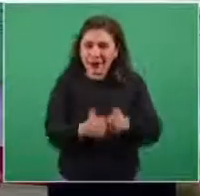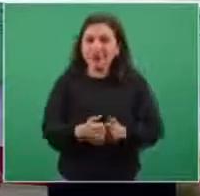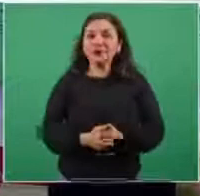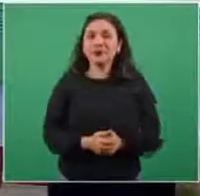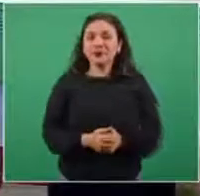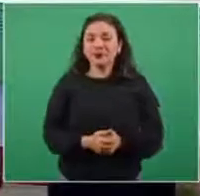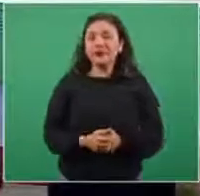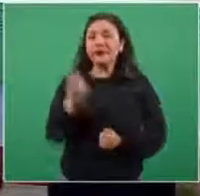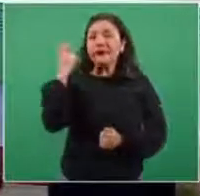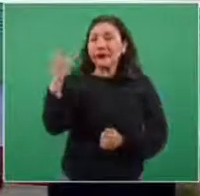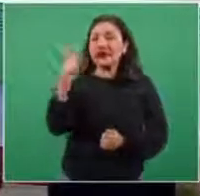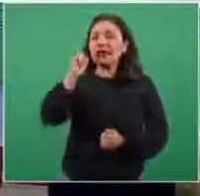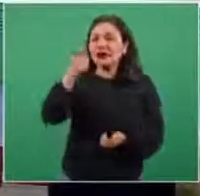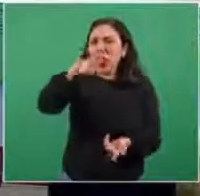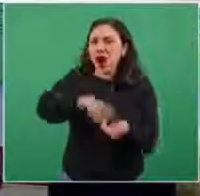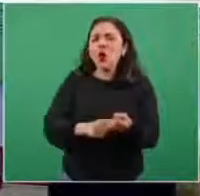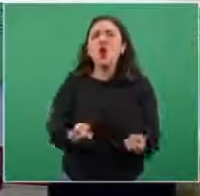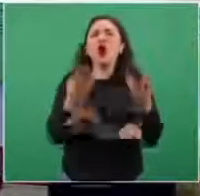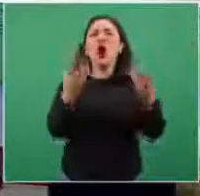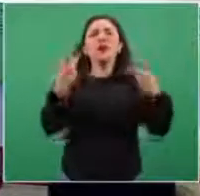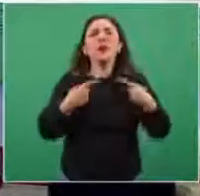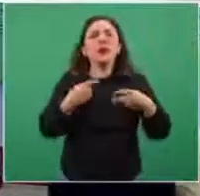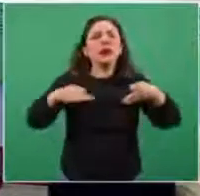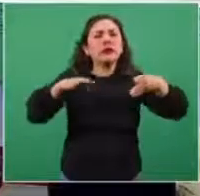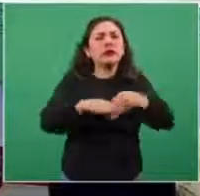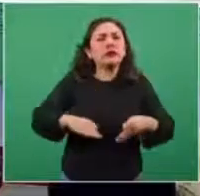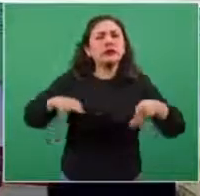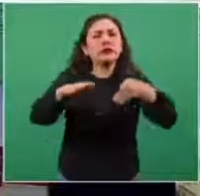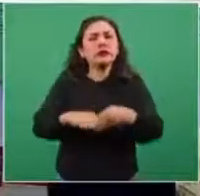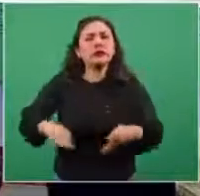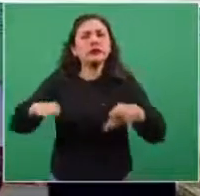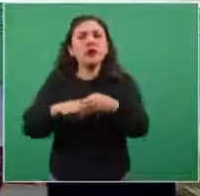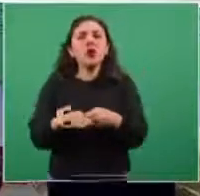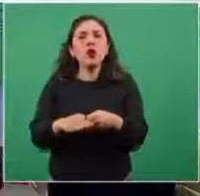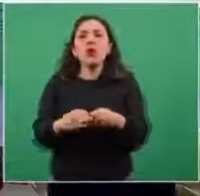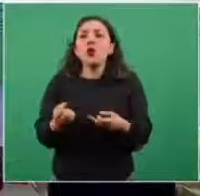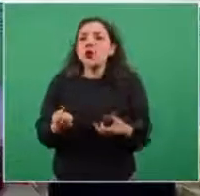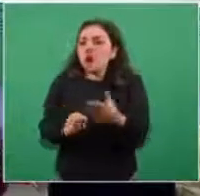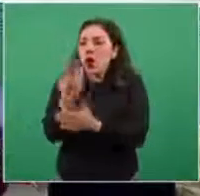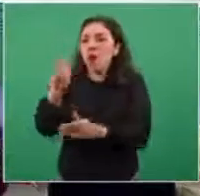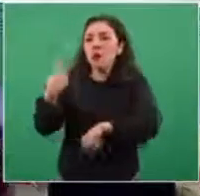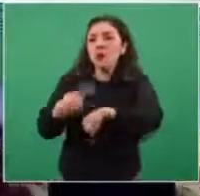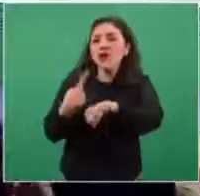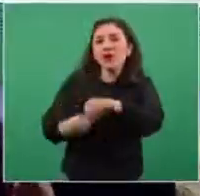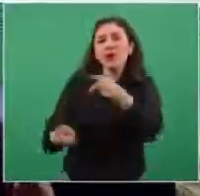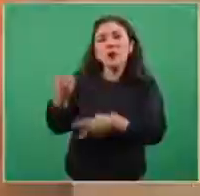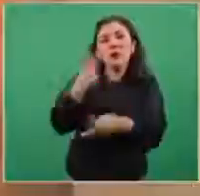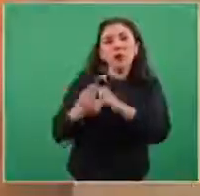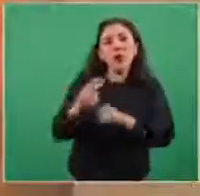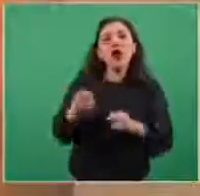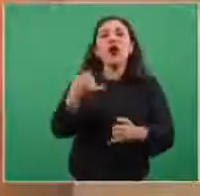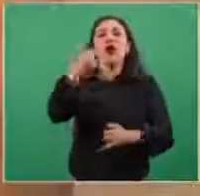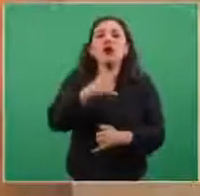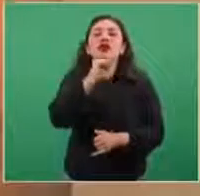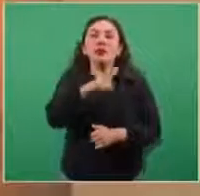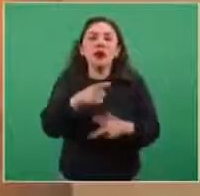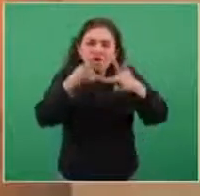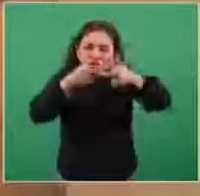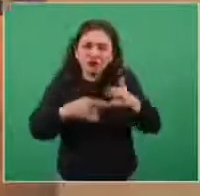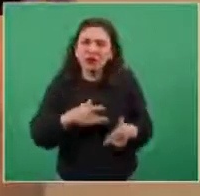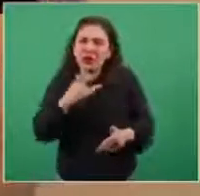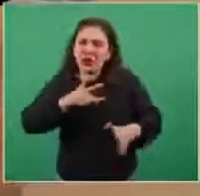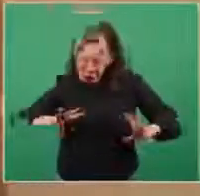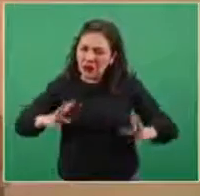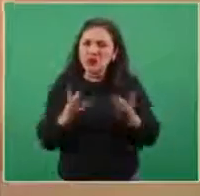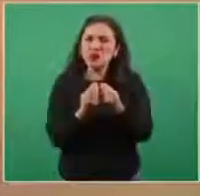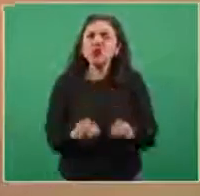curva de los casos incidentes, esto quiere decir los casos nuevos y activos estimados. Y como pueden